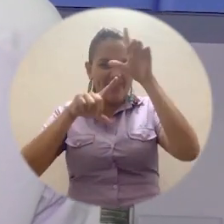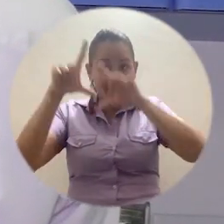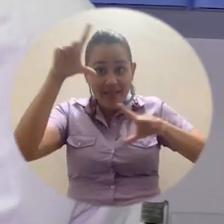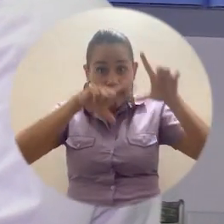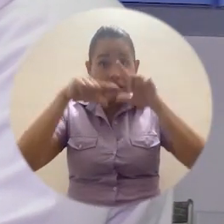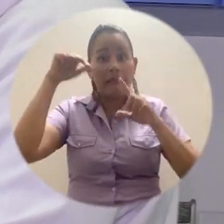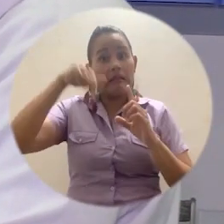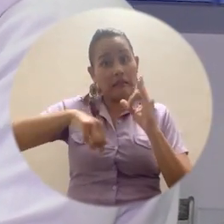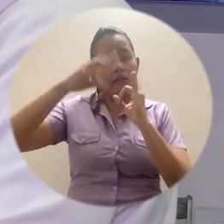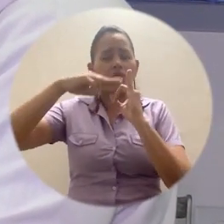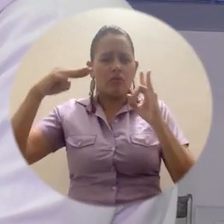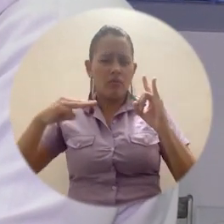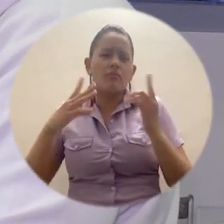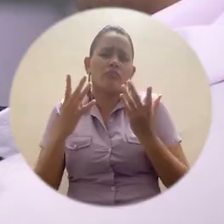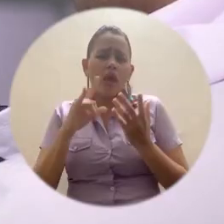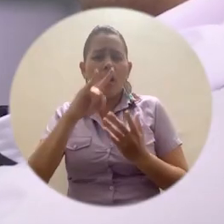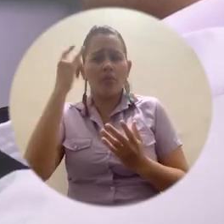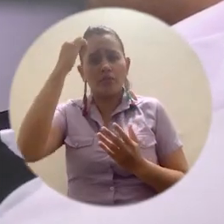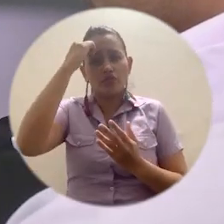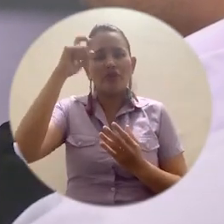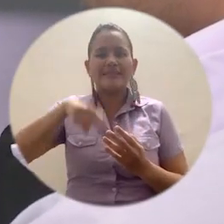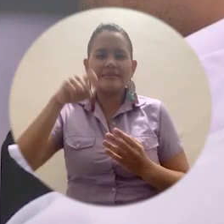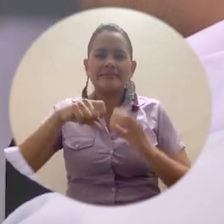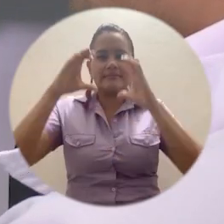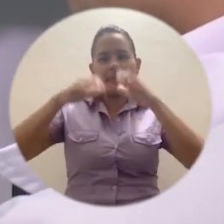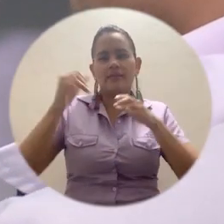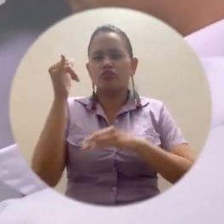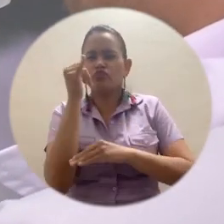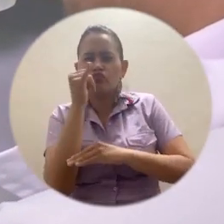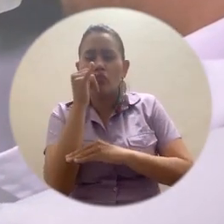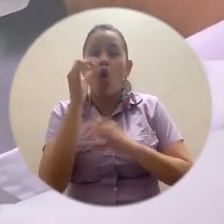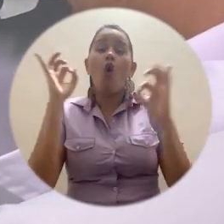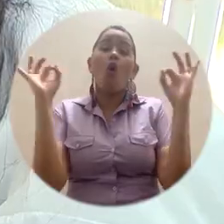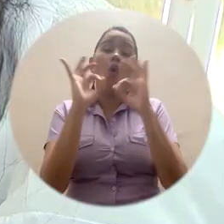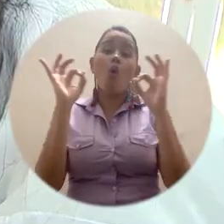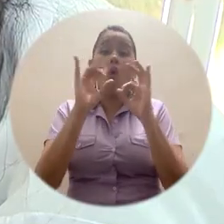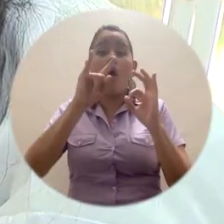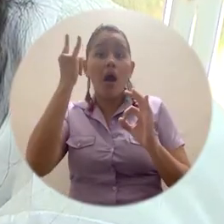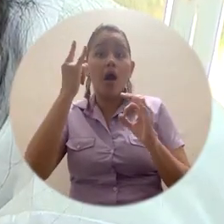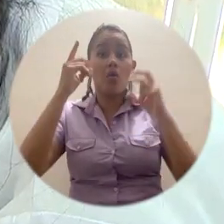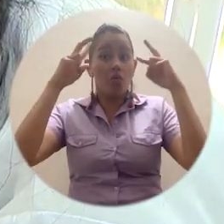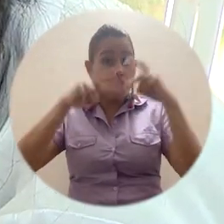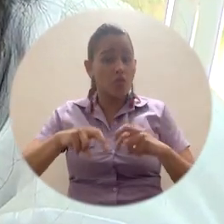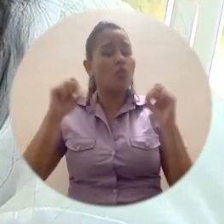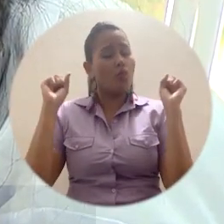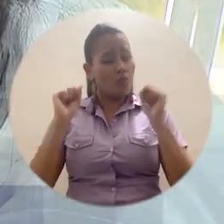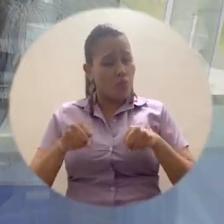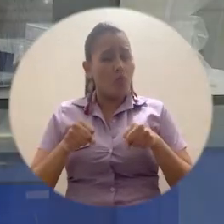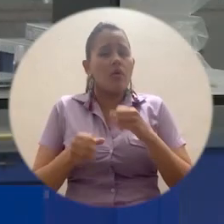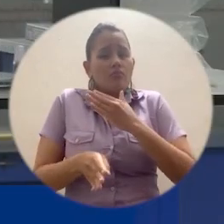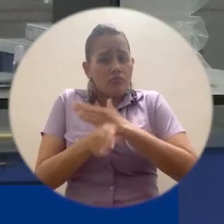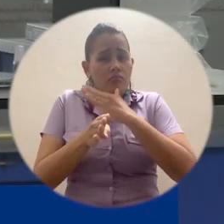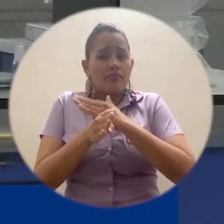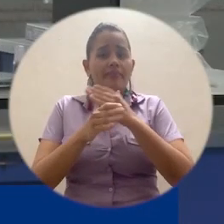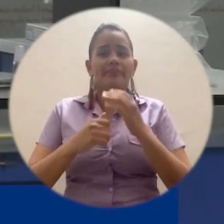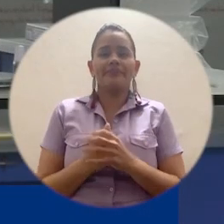siguen en funcionamiento para los docentes que necesiten grabar sus clases y para quienes adelantan procesos de investigación bajo debida autorización diligenciada.